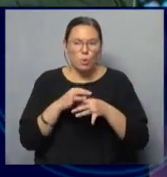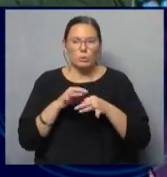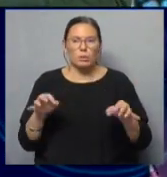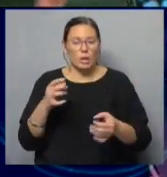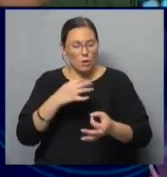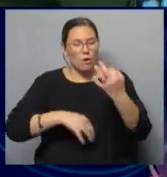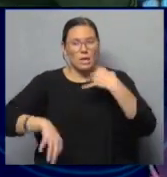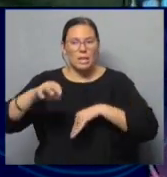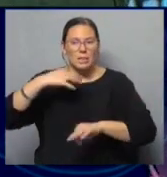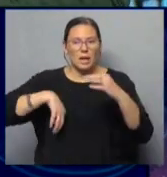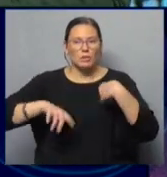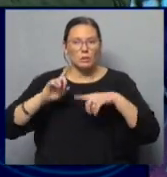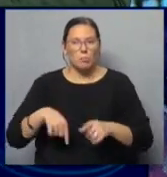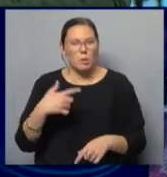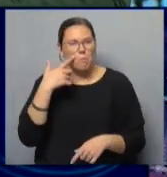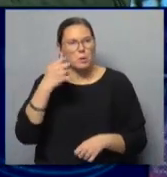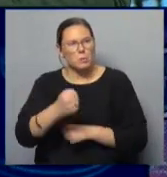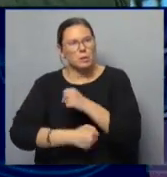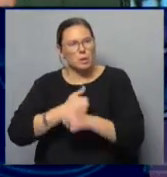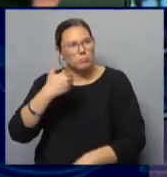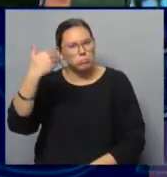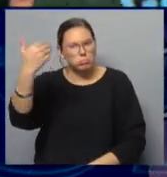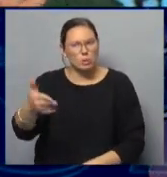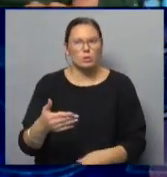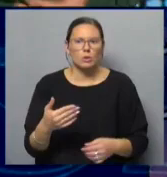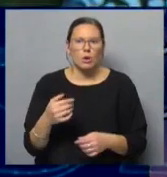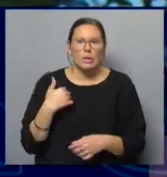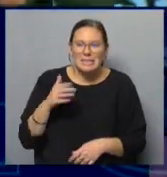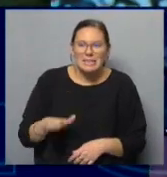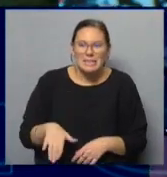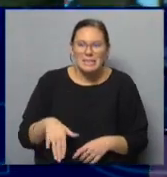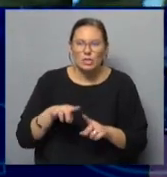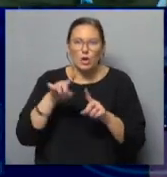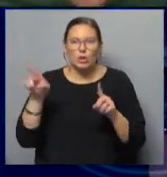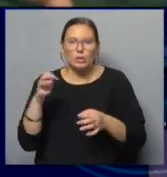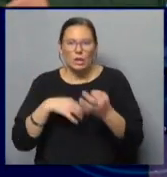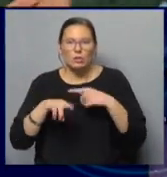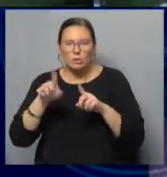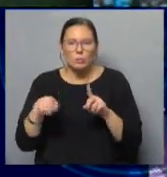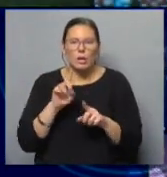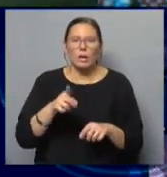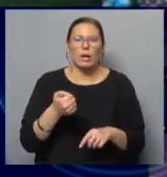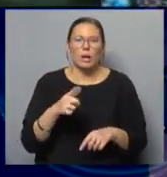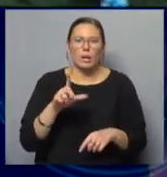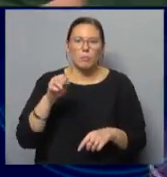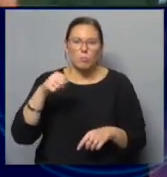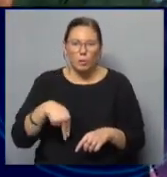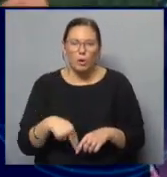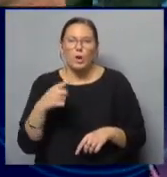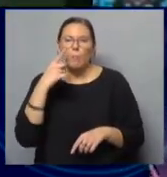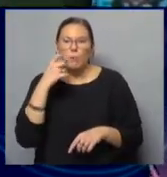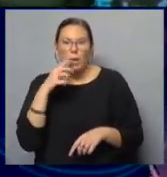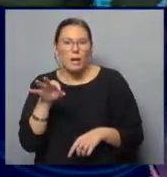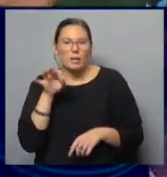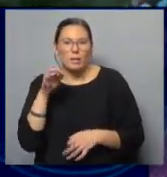teatro también. Es una cosa que me di cuenta con los años. Yo pasé mucho de niño en el circular, en el talpón. Mi viejo dirigía teatro.